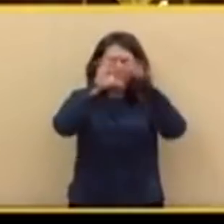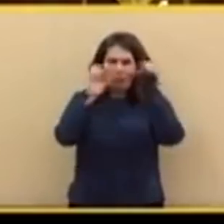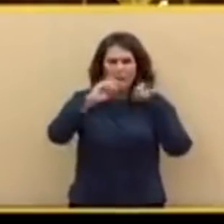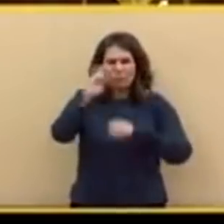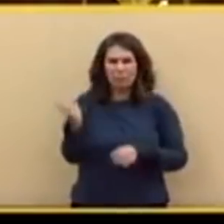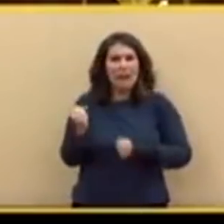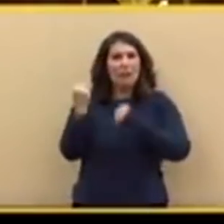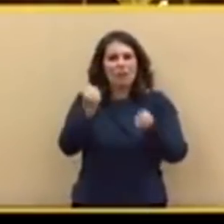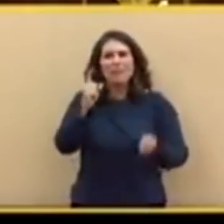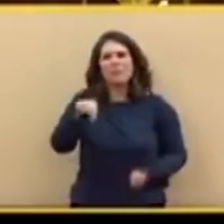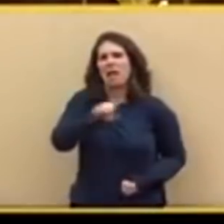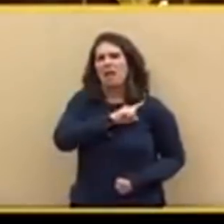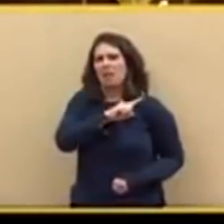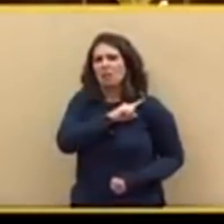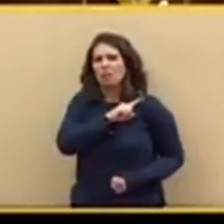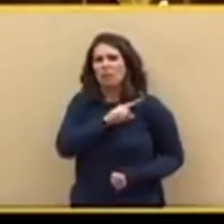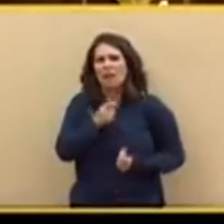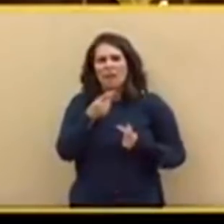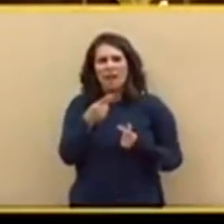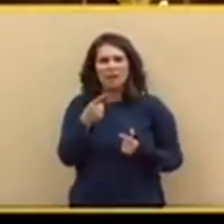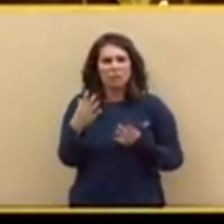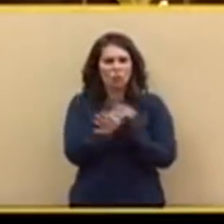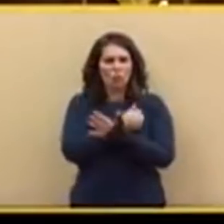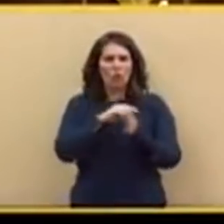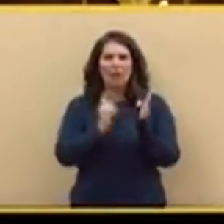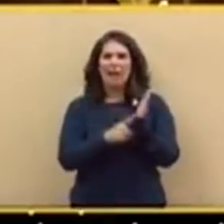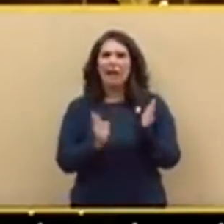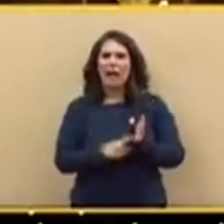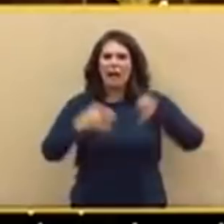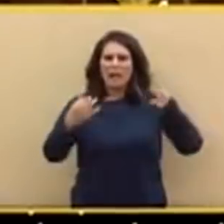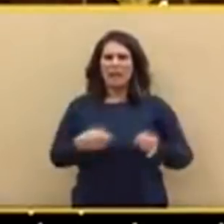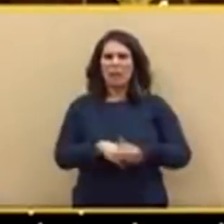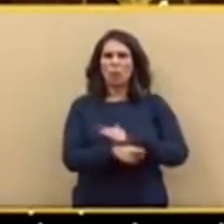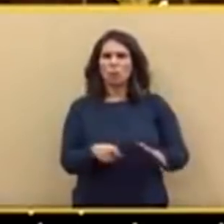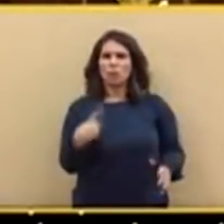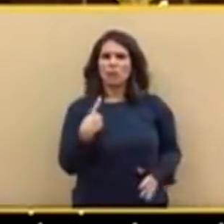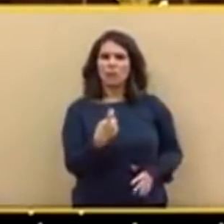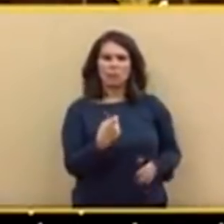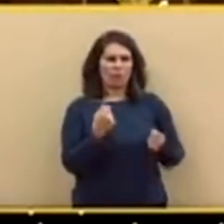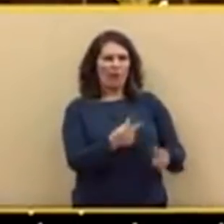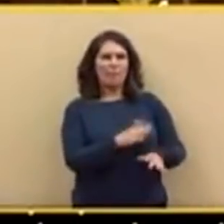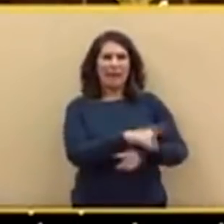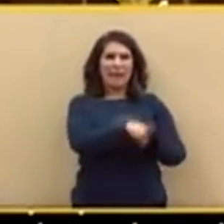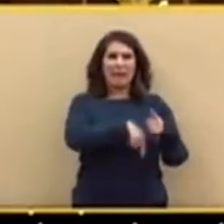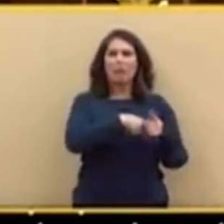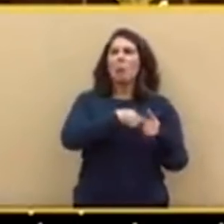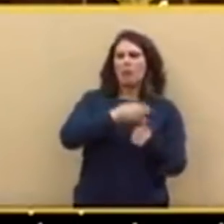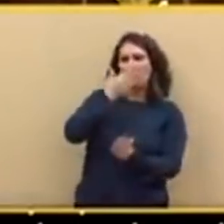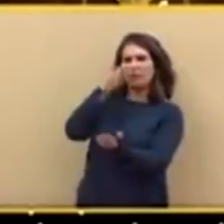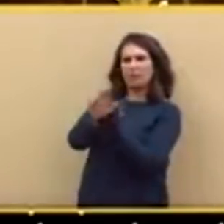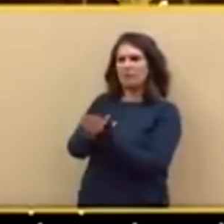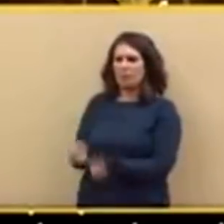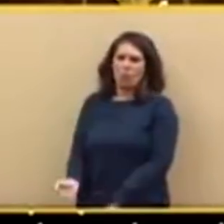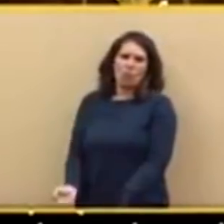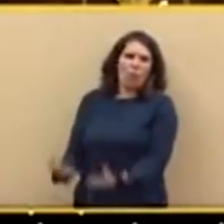y dotarlos de todas las herramientas jurídicas y materiales necesarias para hacer frente a las violentas avalanchas